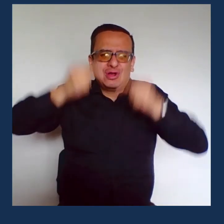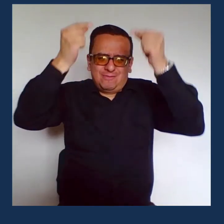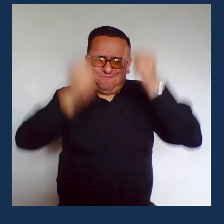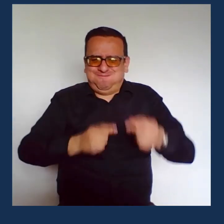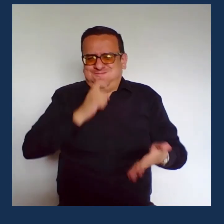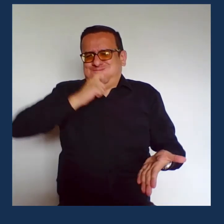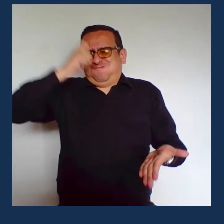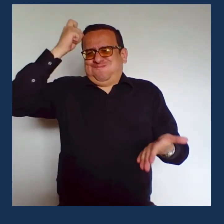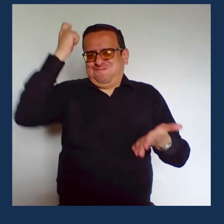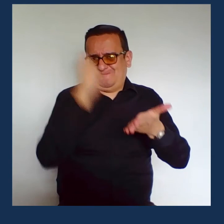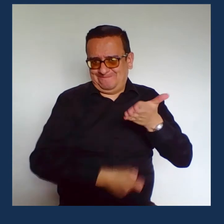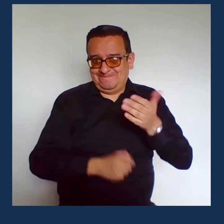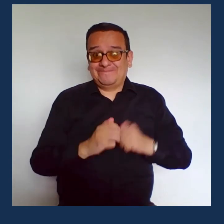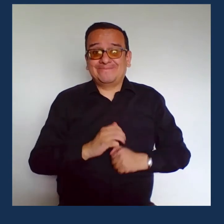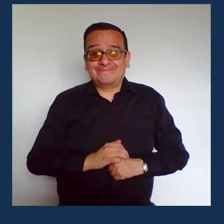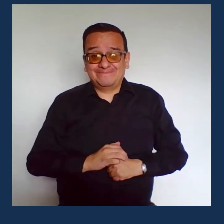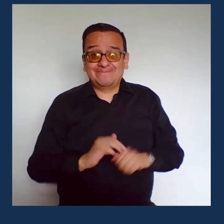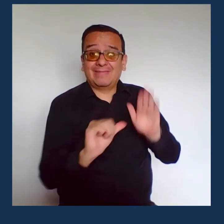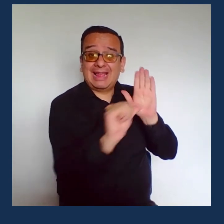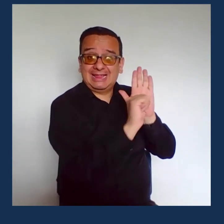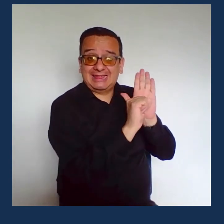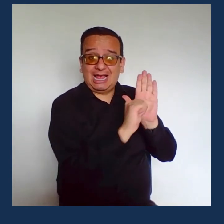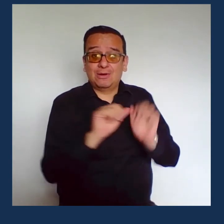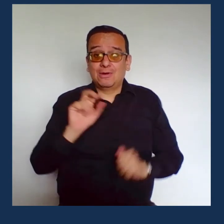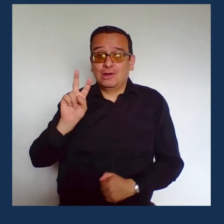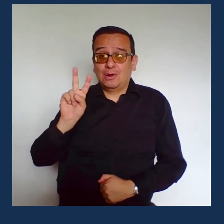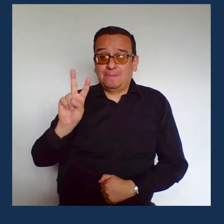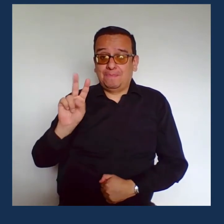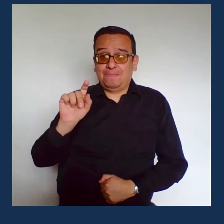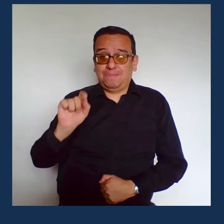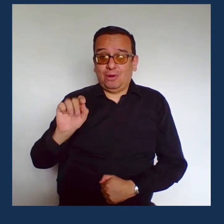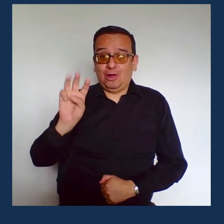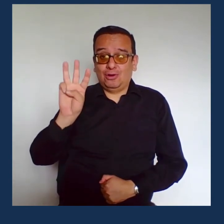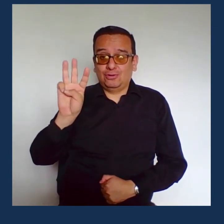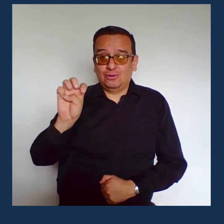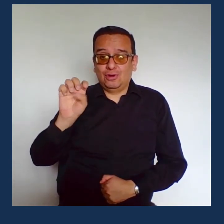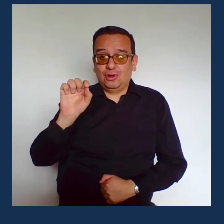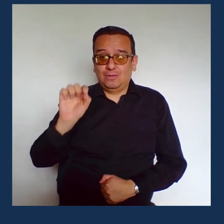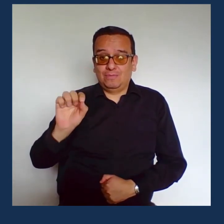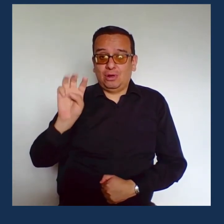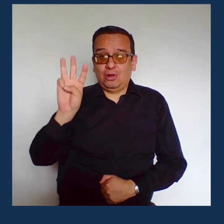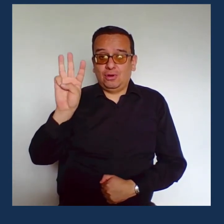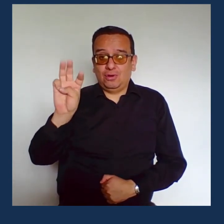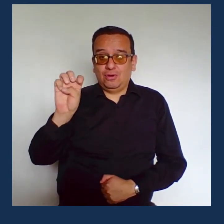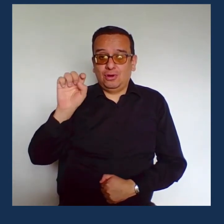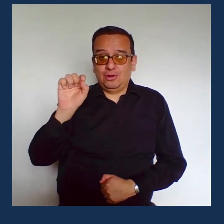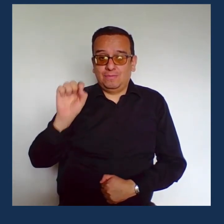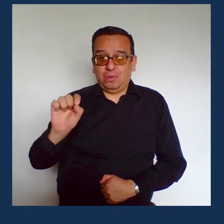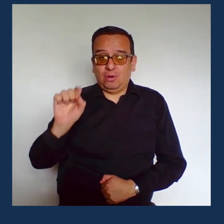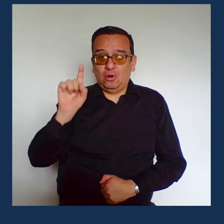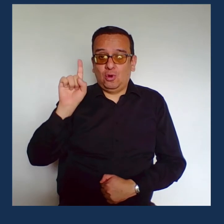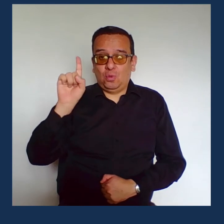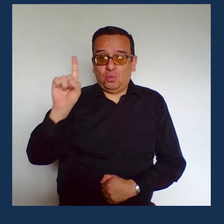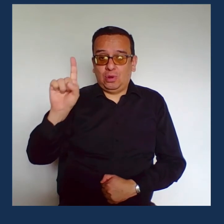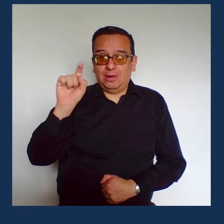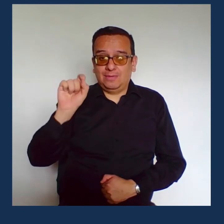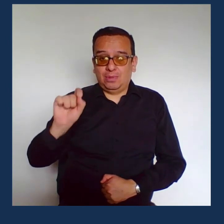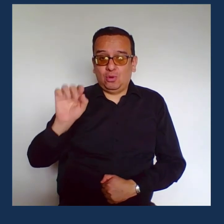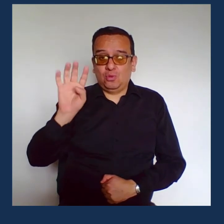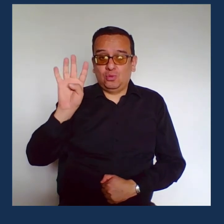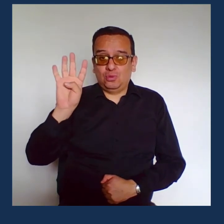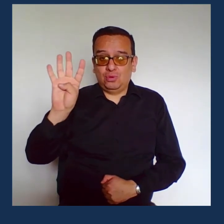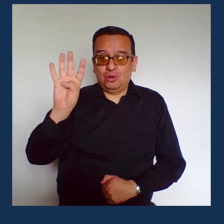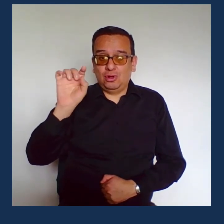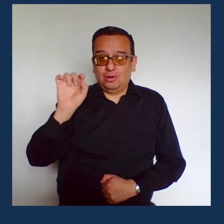Dará lugar a sanciones y multas equivalentes a 10.000 salarios diarios mínimos legales vigentes Al momento de